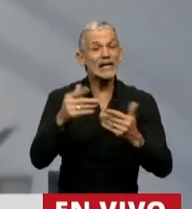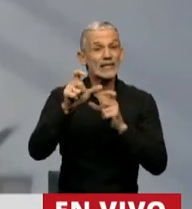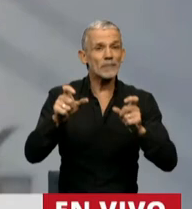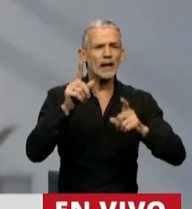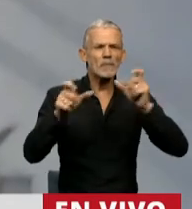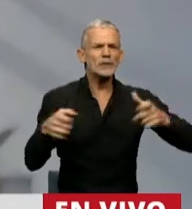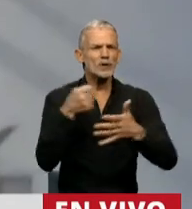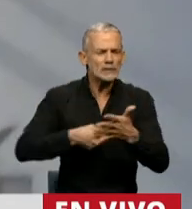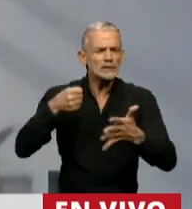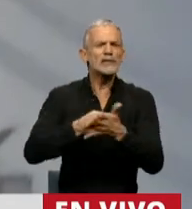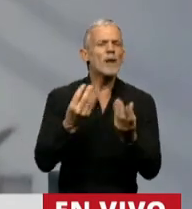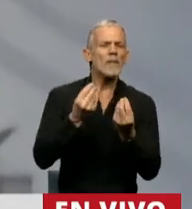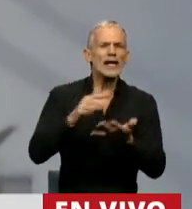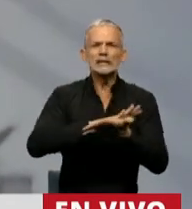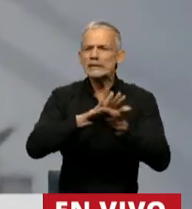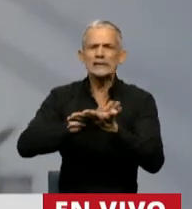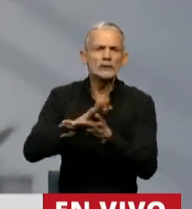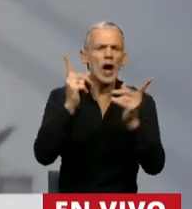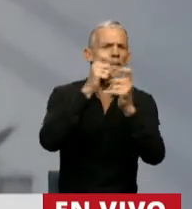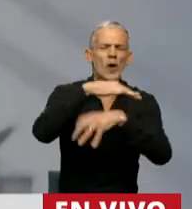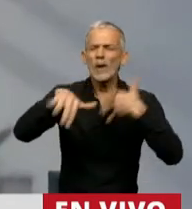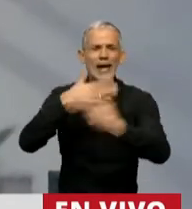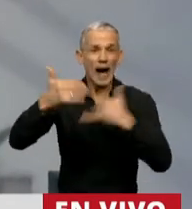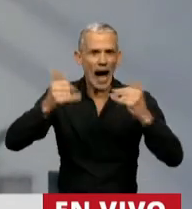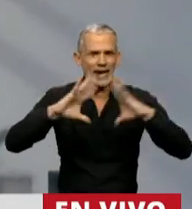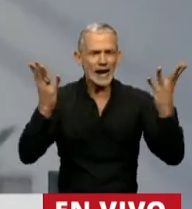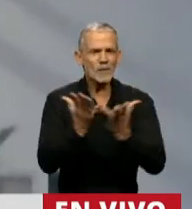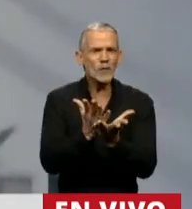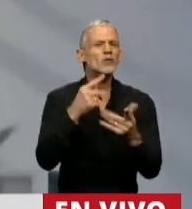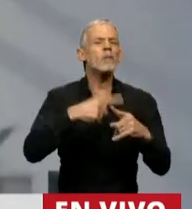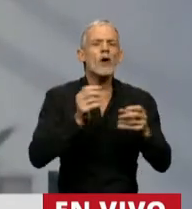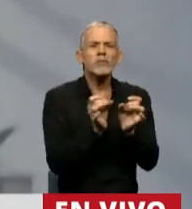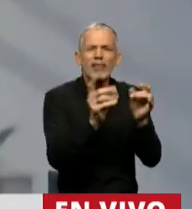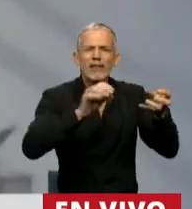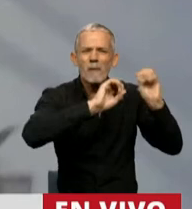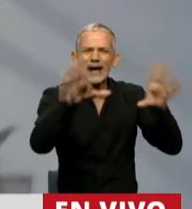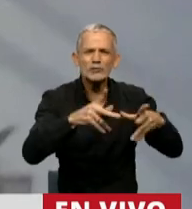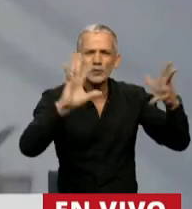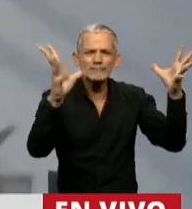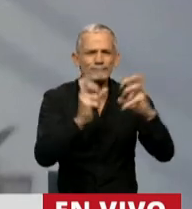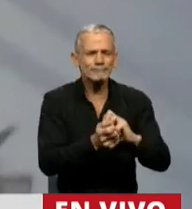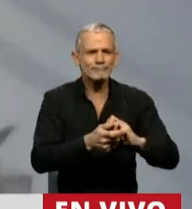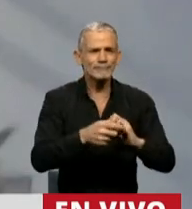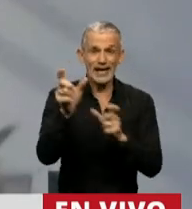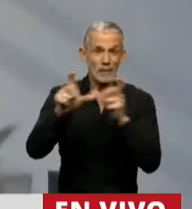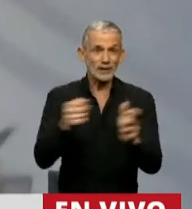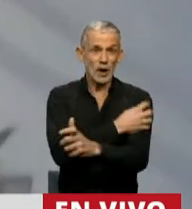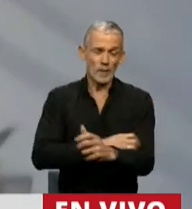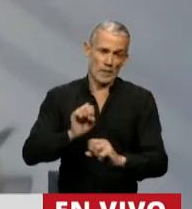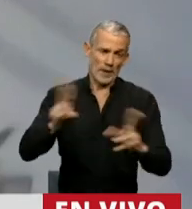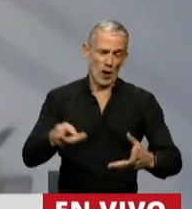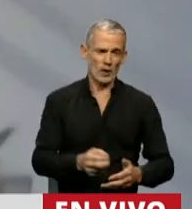luchan con vigor para resolver las consecuencias dramáticas de la degradación ambiental en las vidas de los más pobres del mundo.